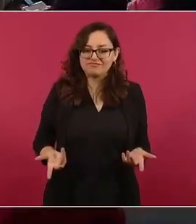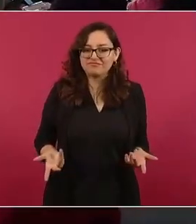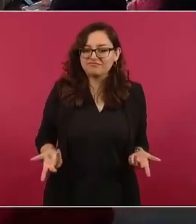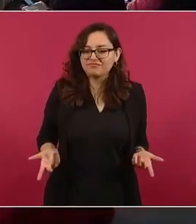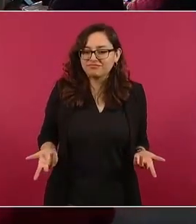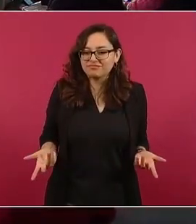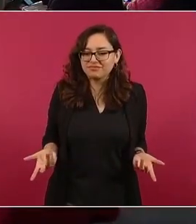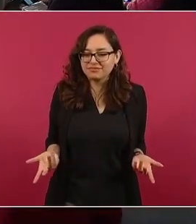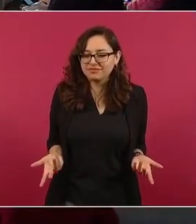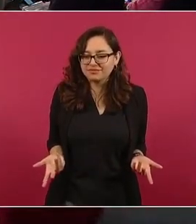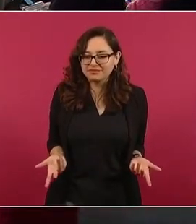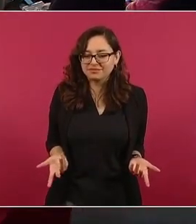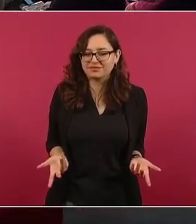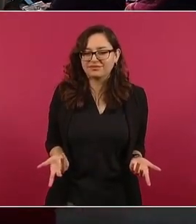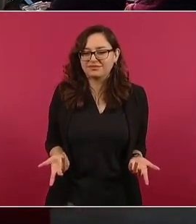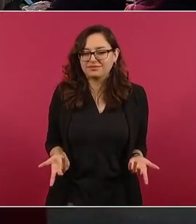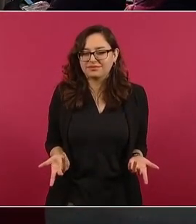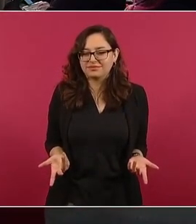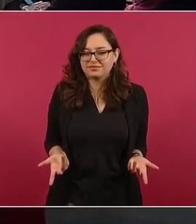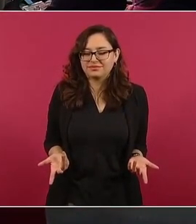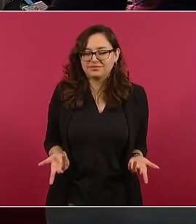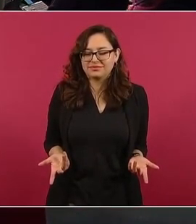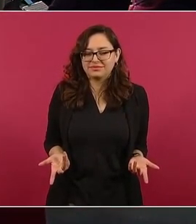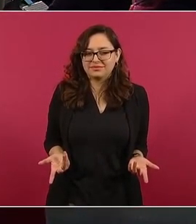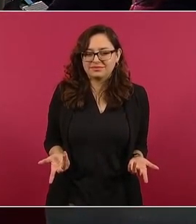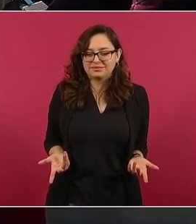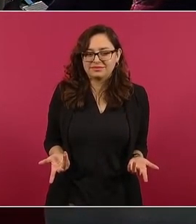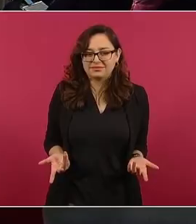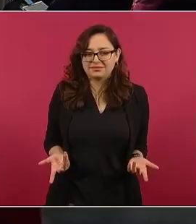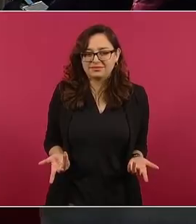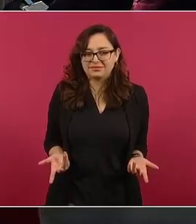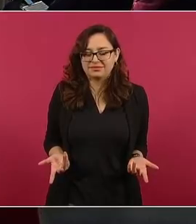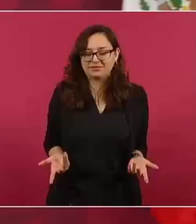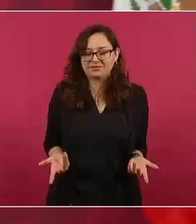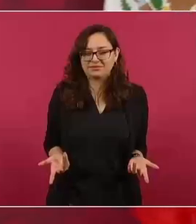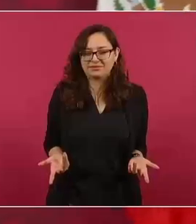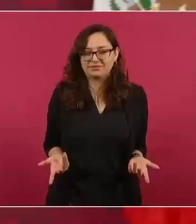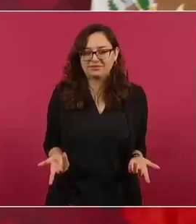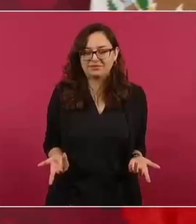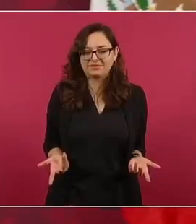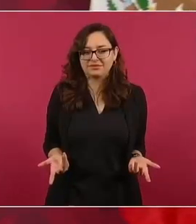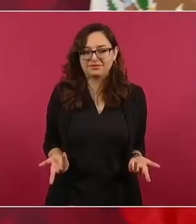preocupar